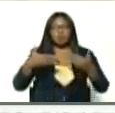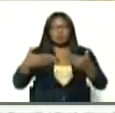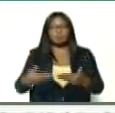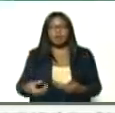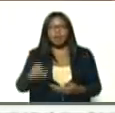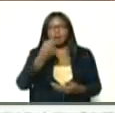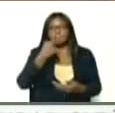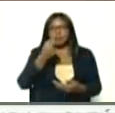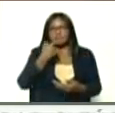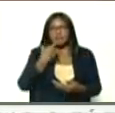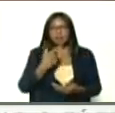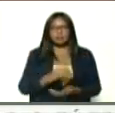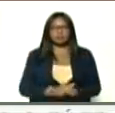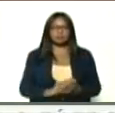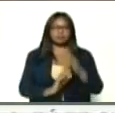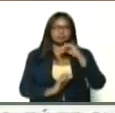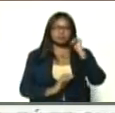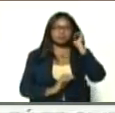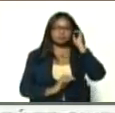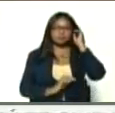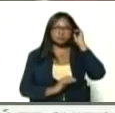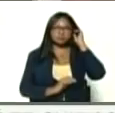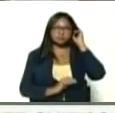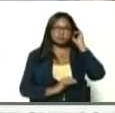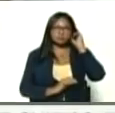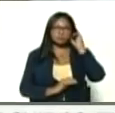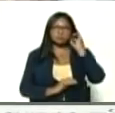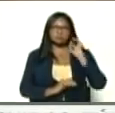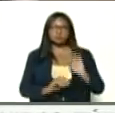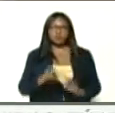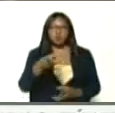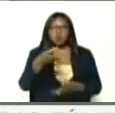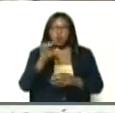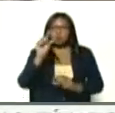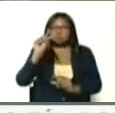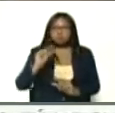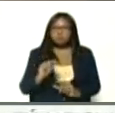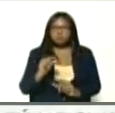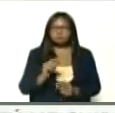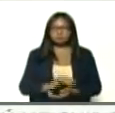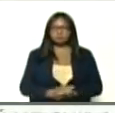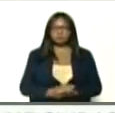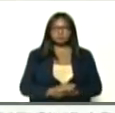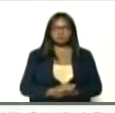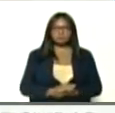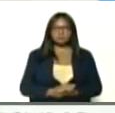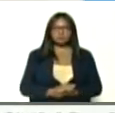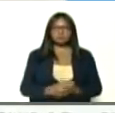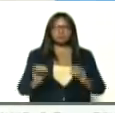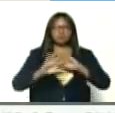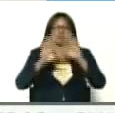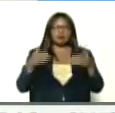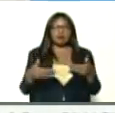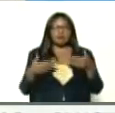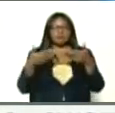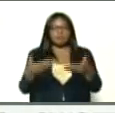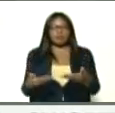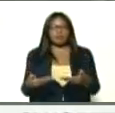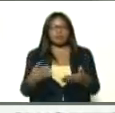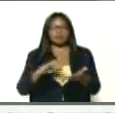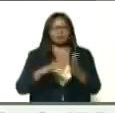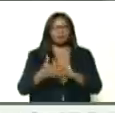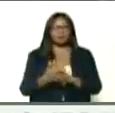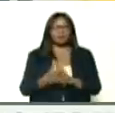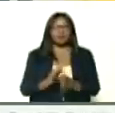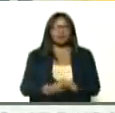medicamento, en bajos costos, y por supuesto, las dotaciones, en lo que es,